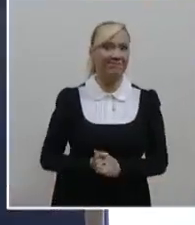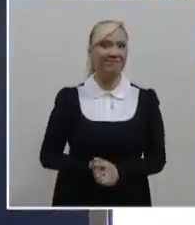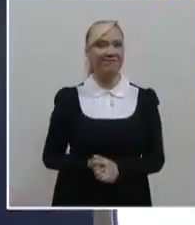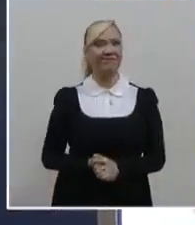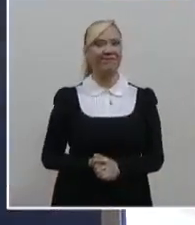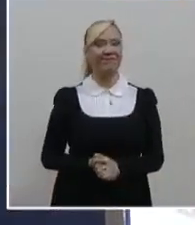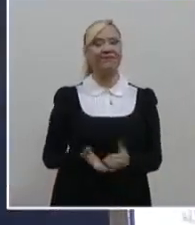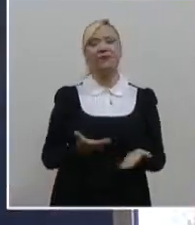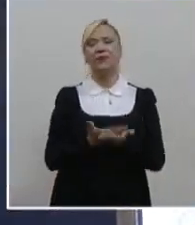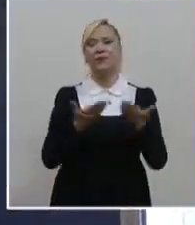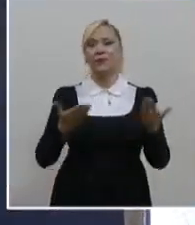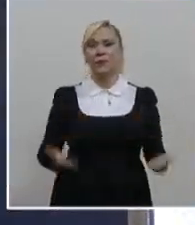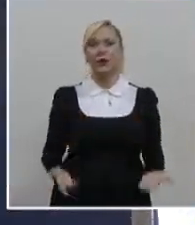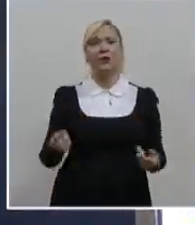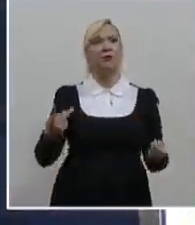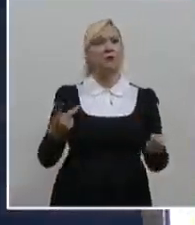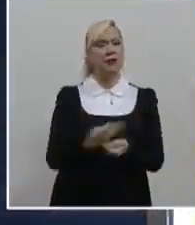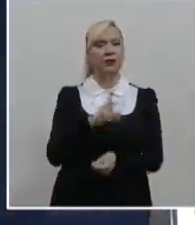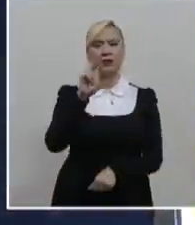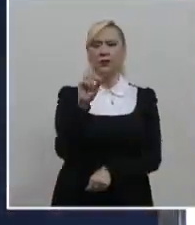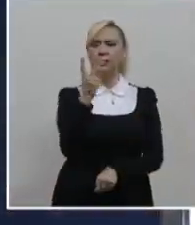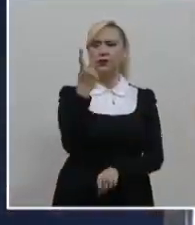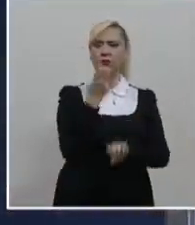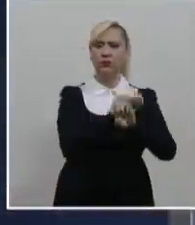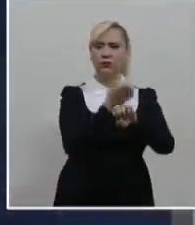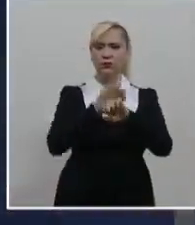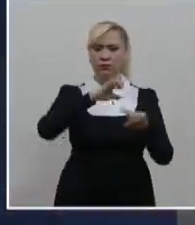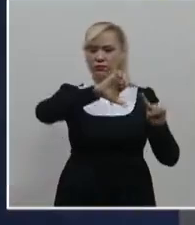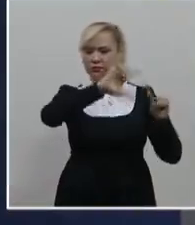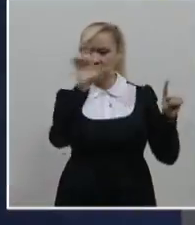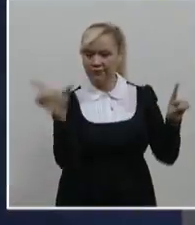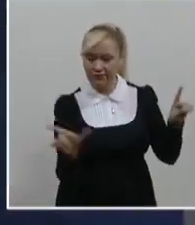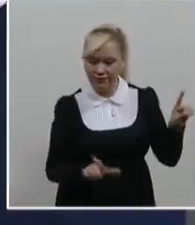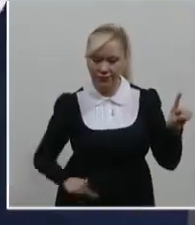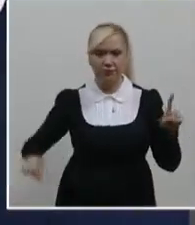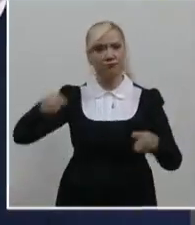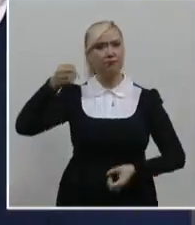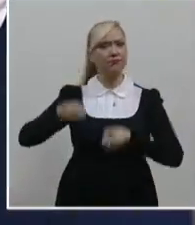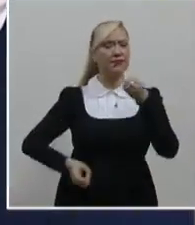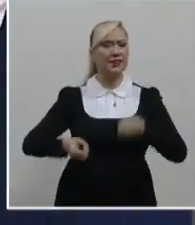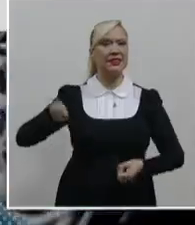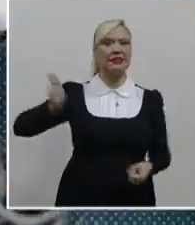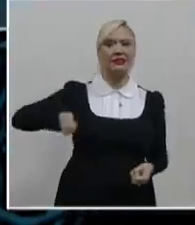Es momento ahora de hacer un recorrido por algunas judicaturas locales con Jesús Daza.